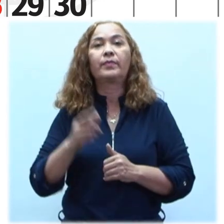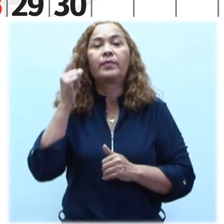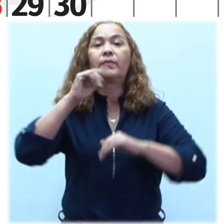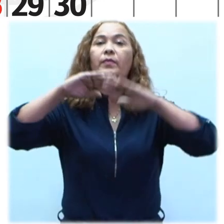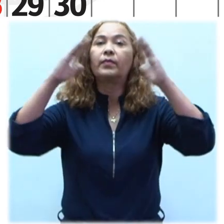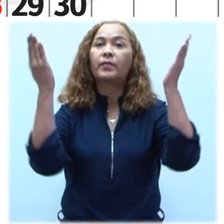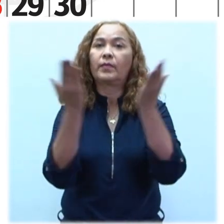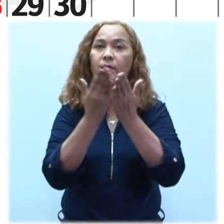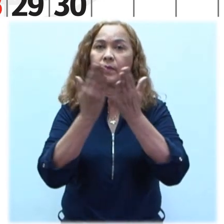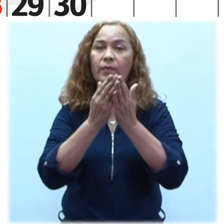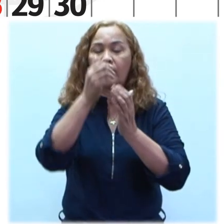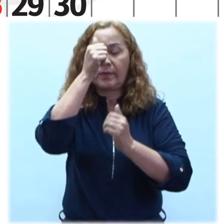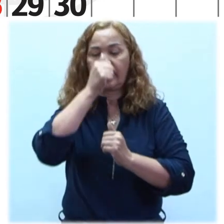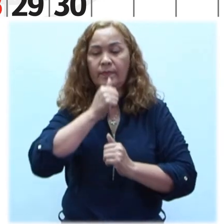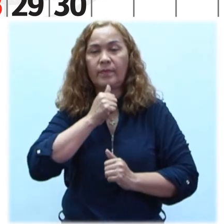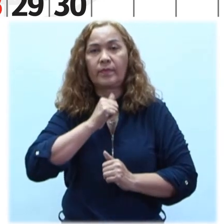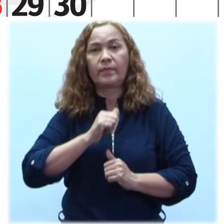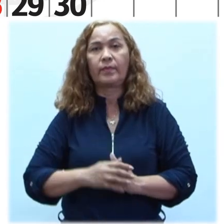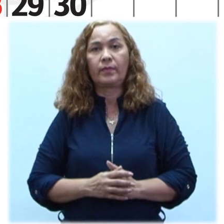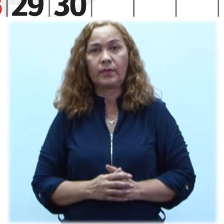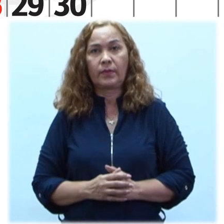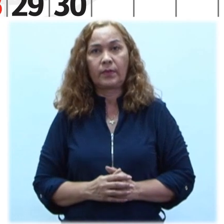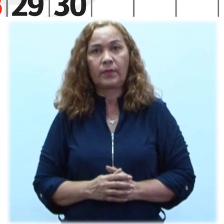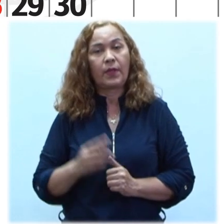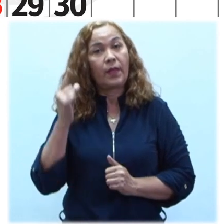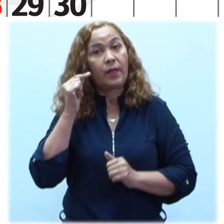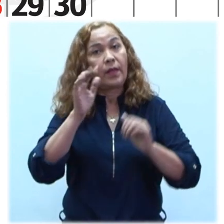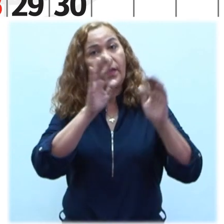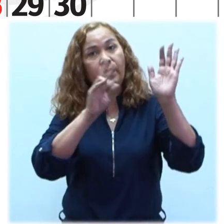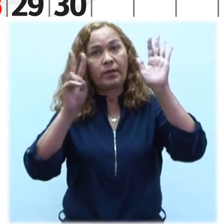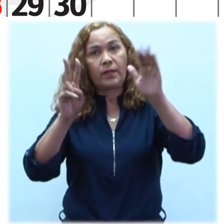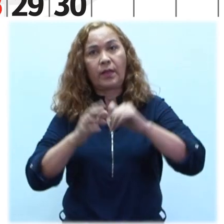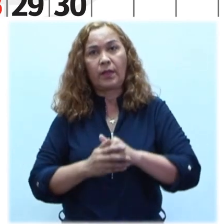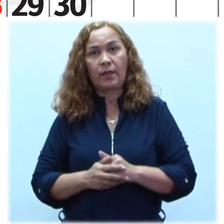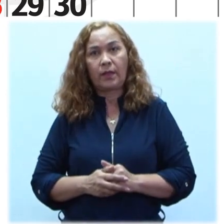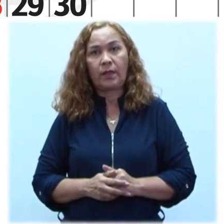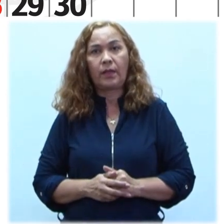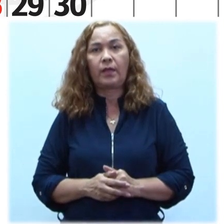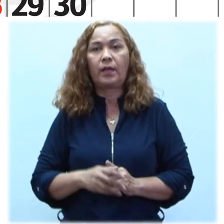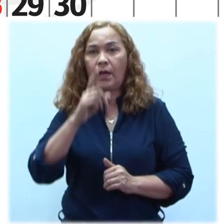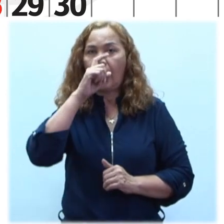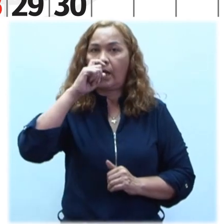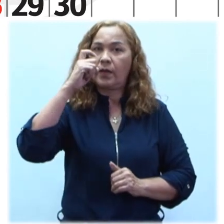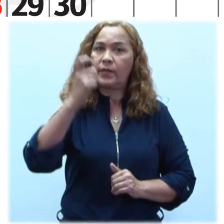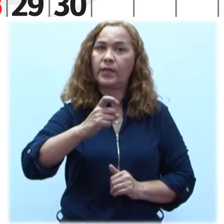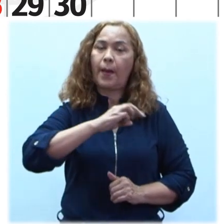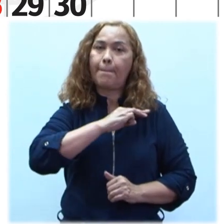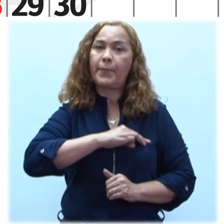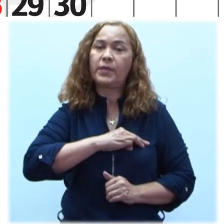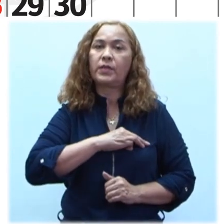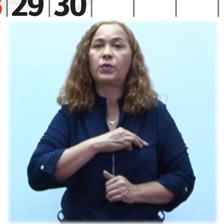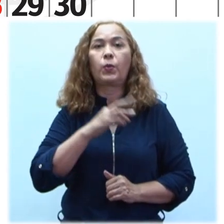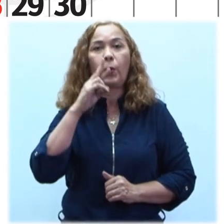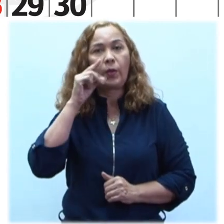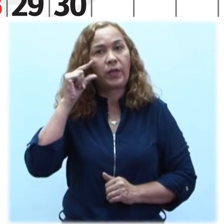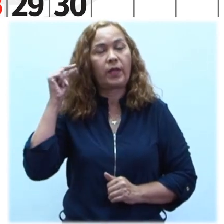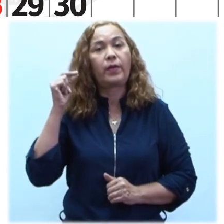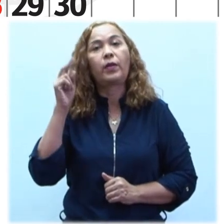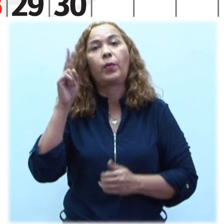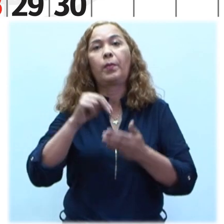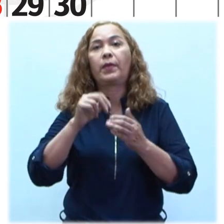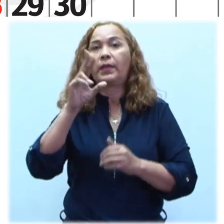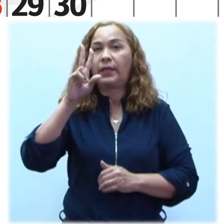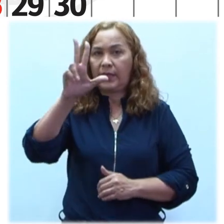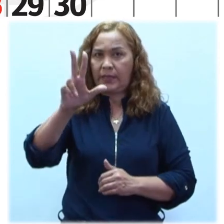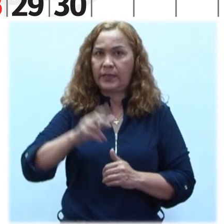Día Mundial de la Tolerancia Día 17 Aniversario de la Misión Rivas